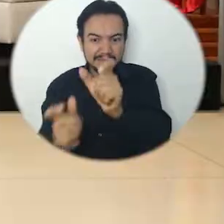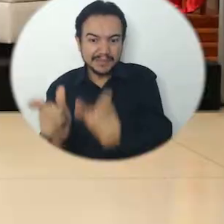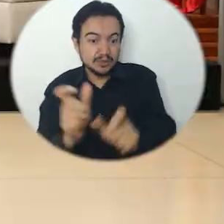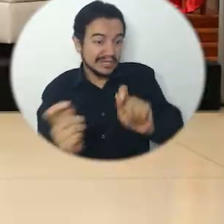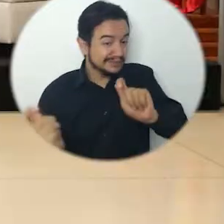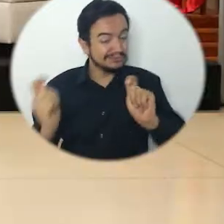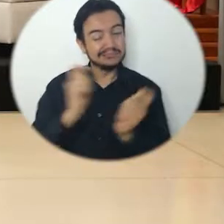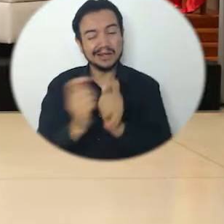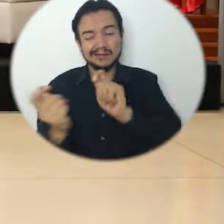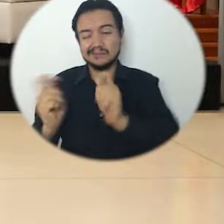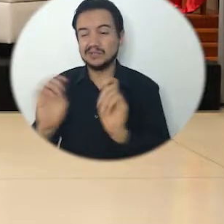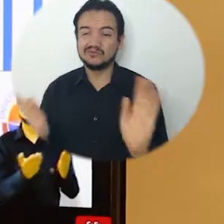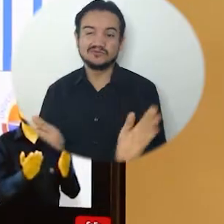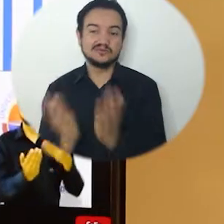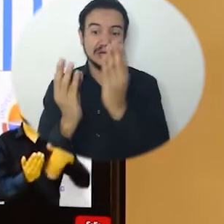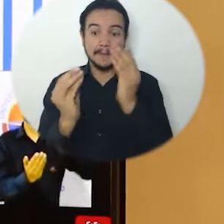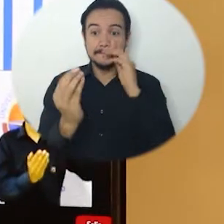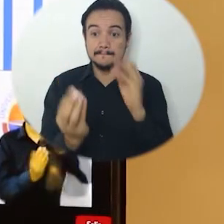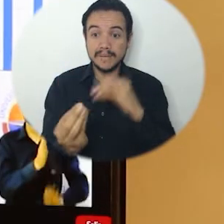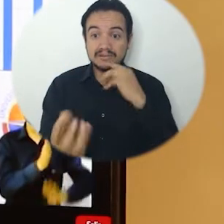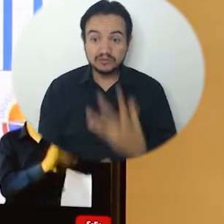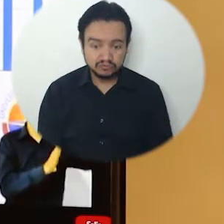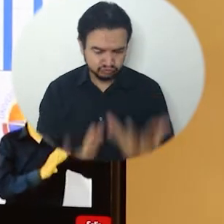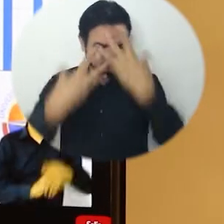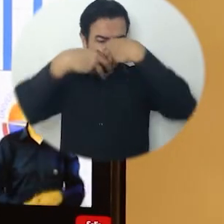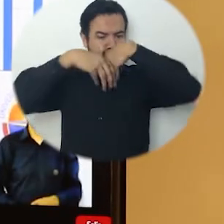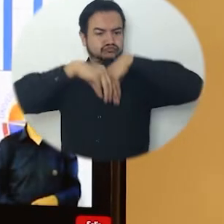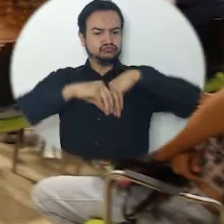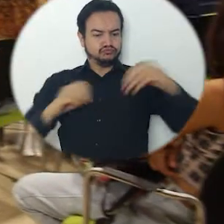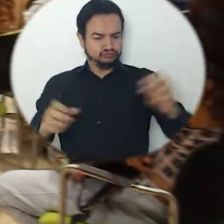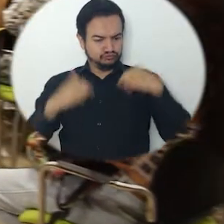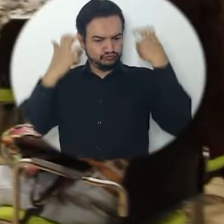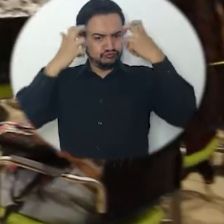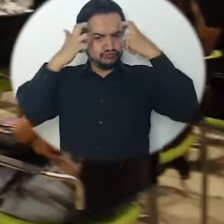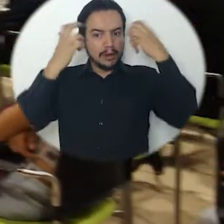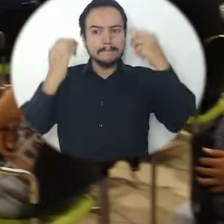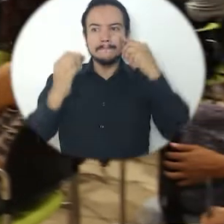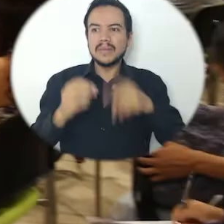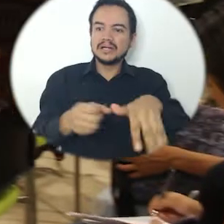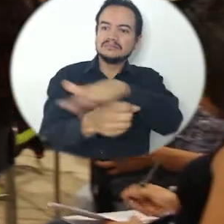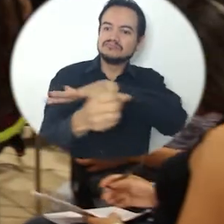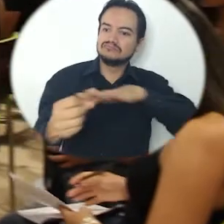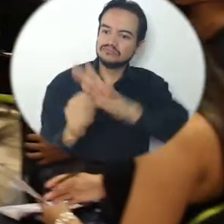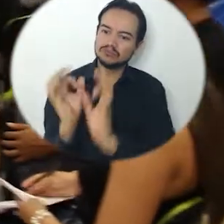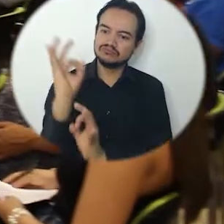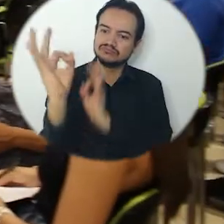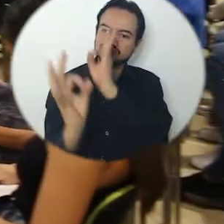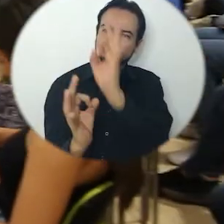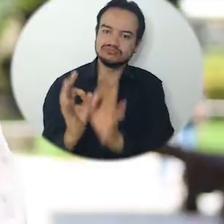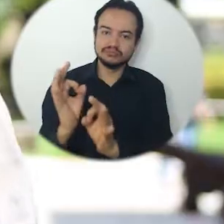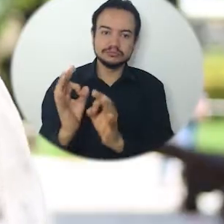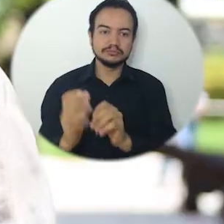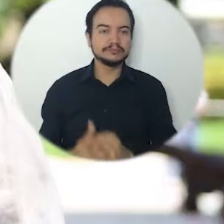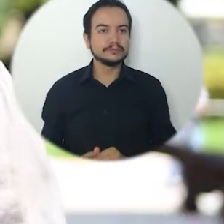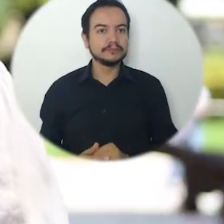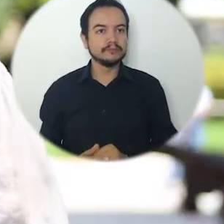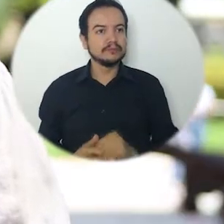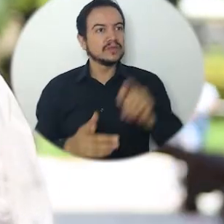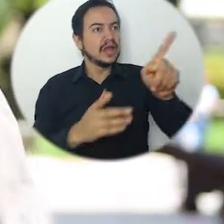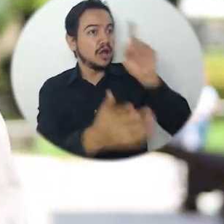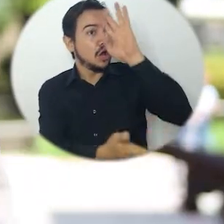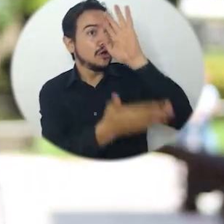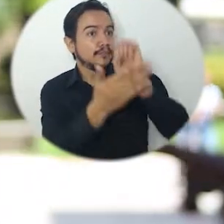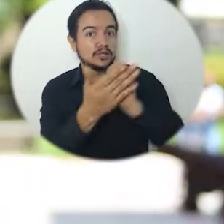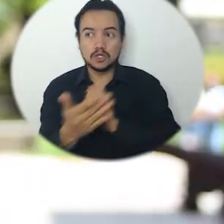y contribuyendo a la difusión y apropiación de conocimiento para el desarrollo sostenible de los territorios. Intercambiar